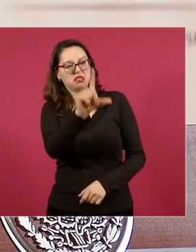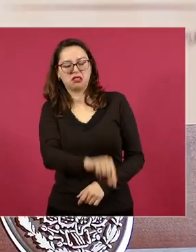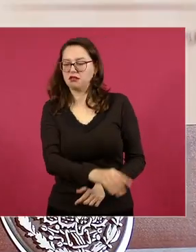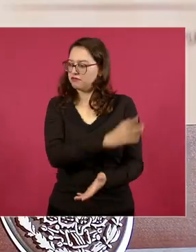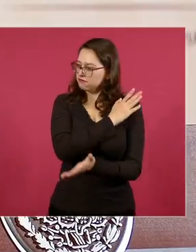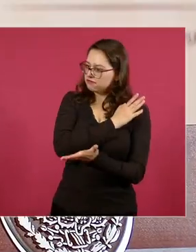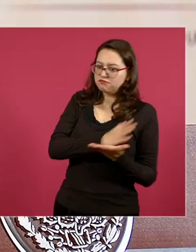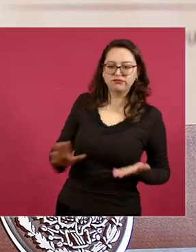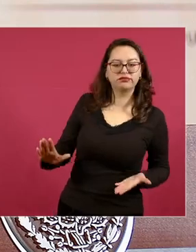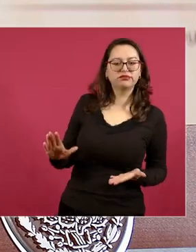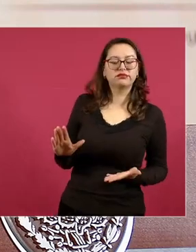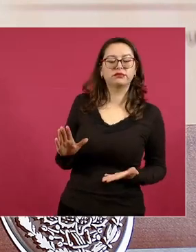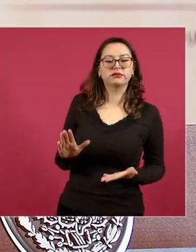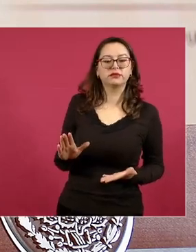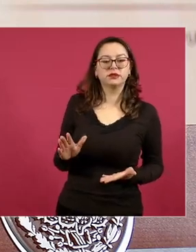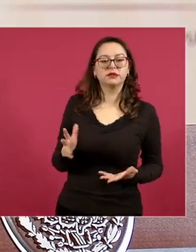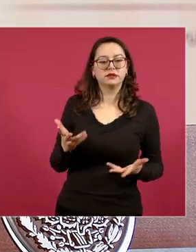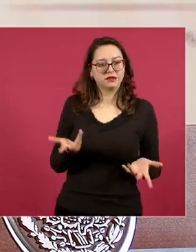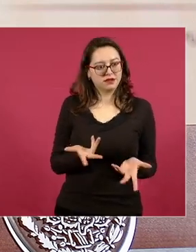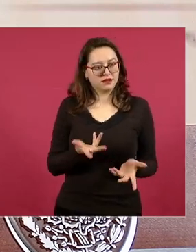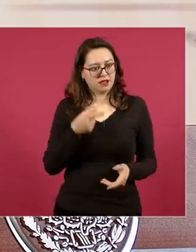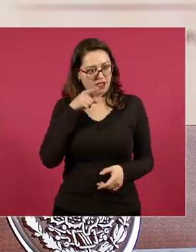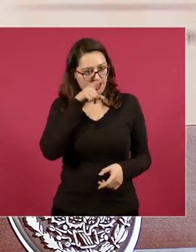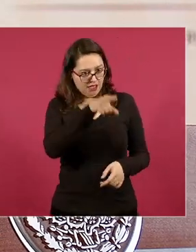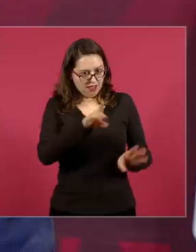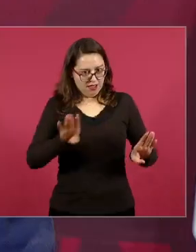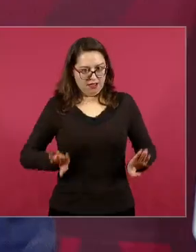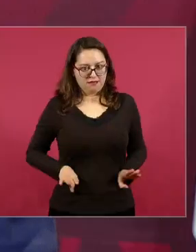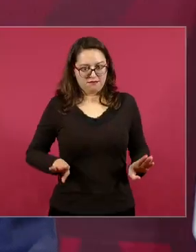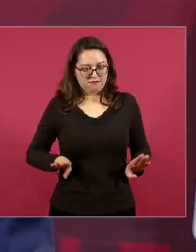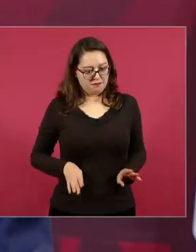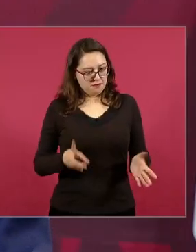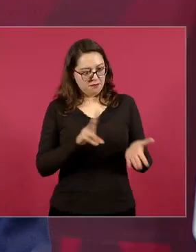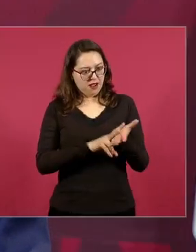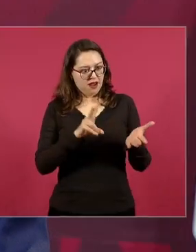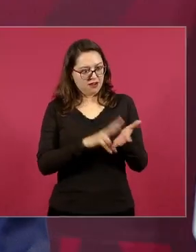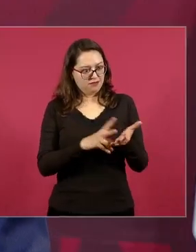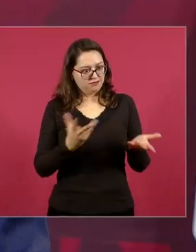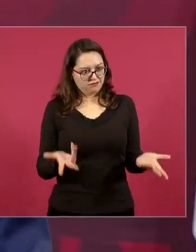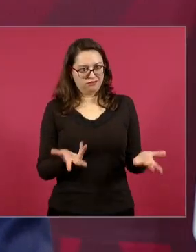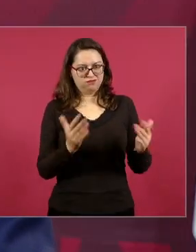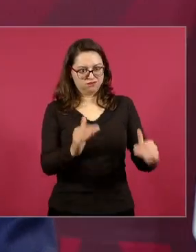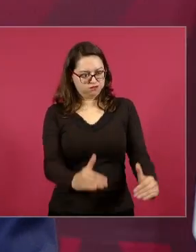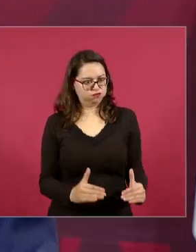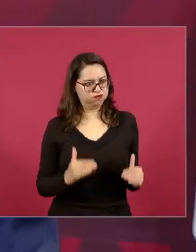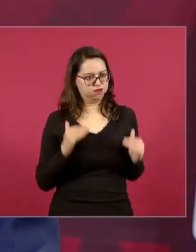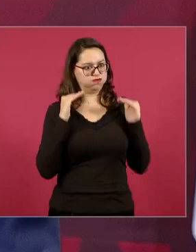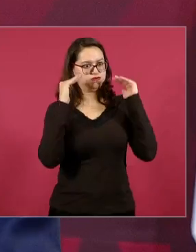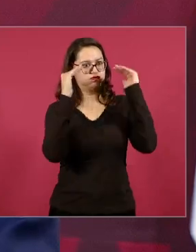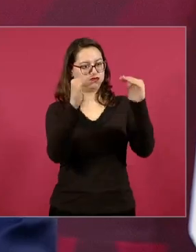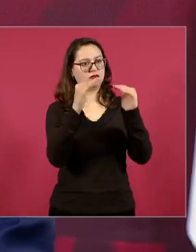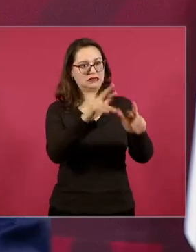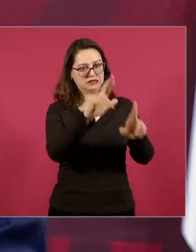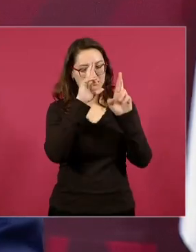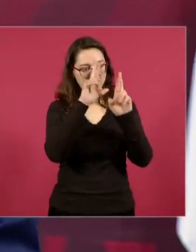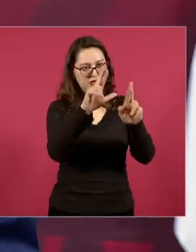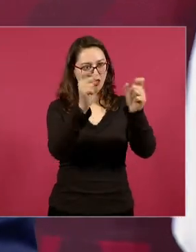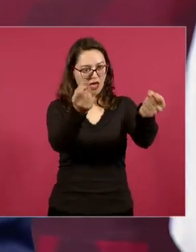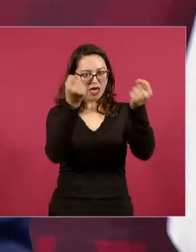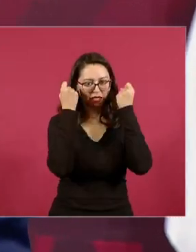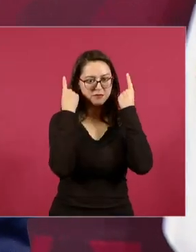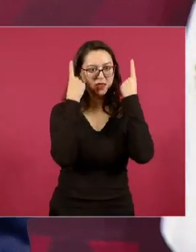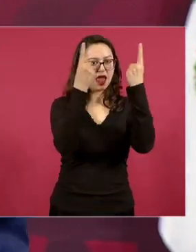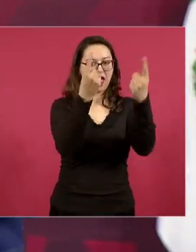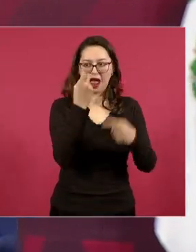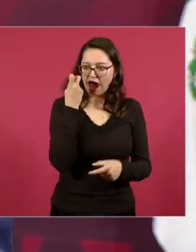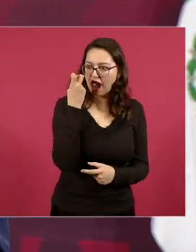y que se exalten los valores que tiene el pueblo que ha heredado nuestro